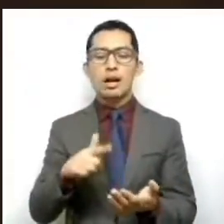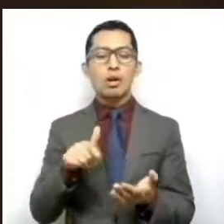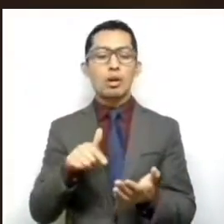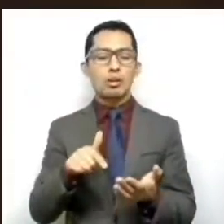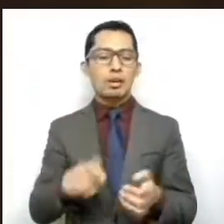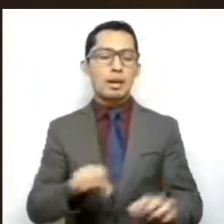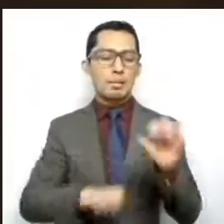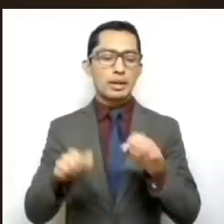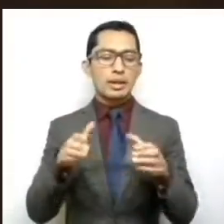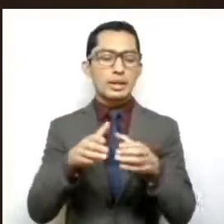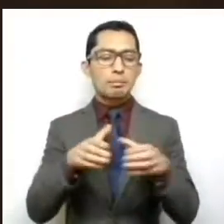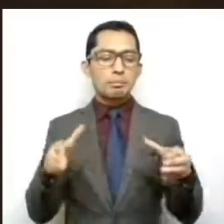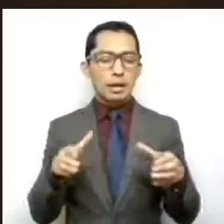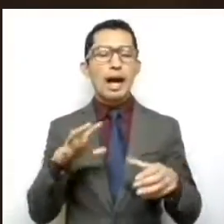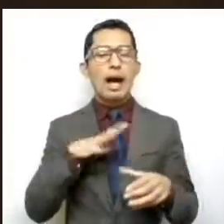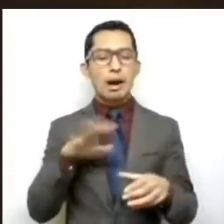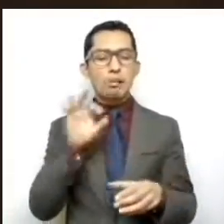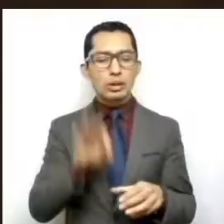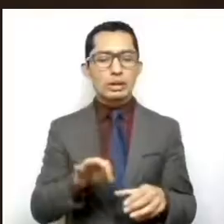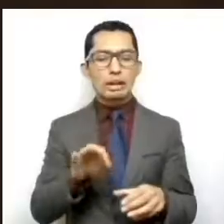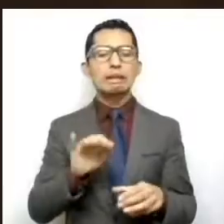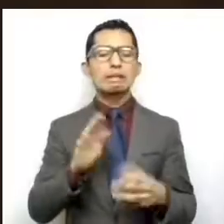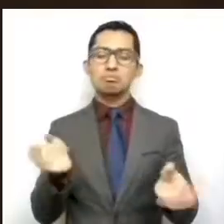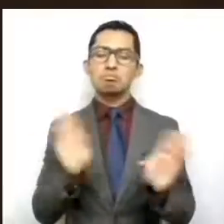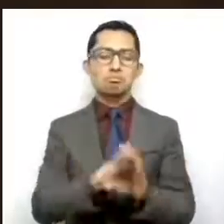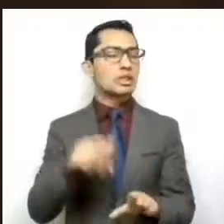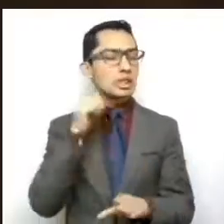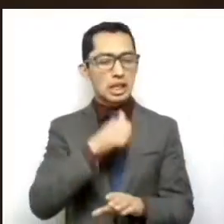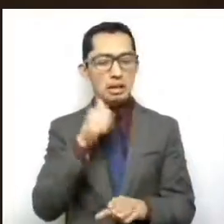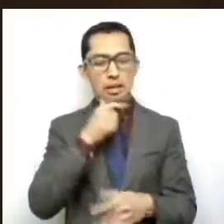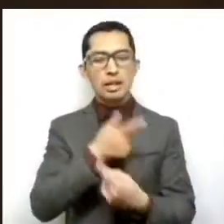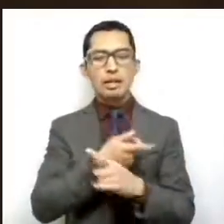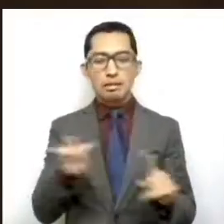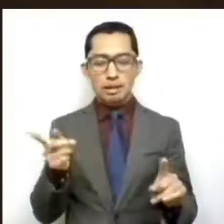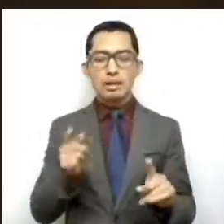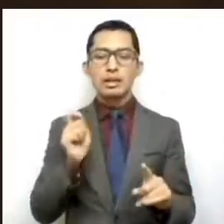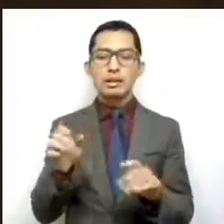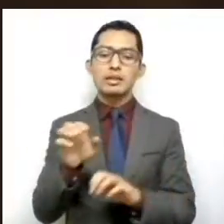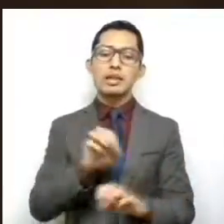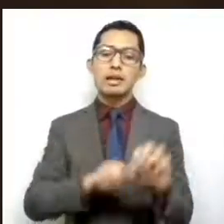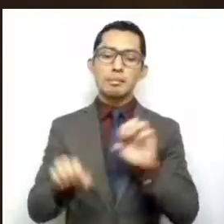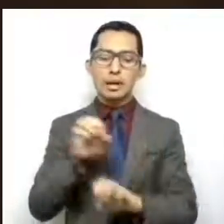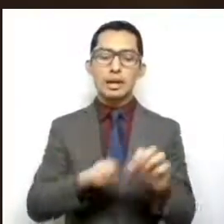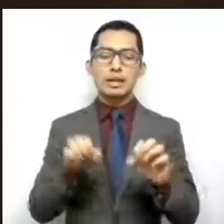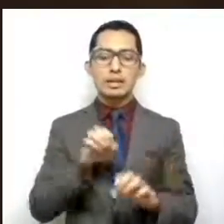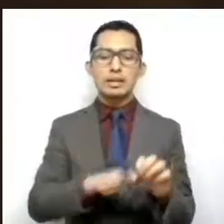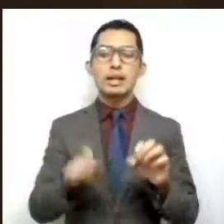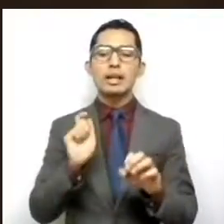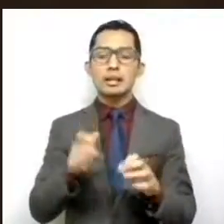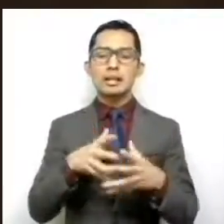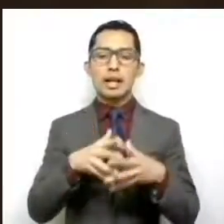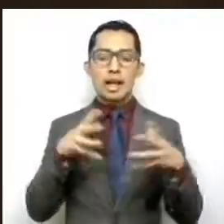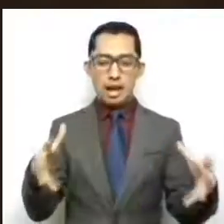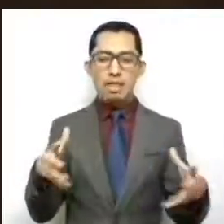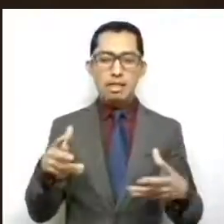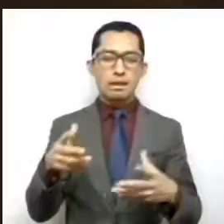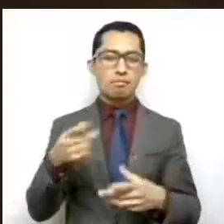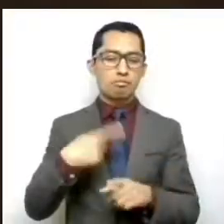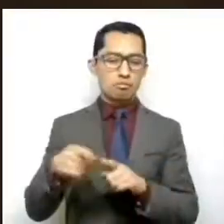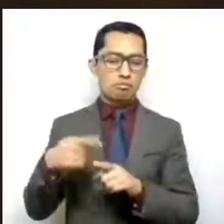un mayor porcentaje de cierres definitivos en comparación con los establecimientos micro y por actividad económica.